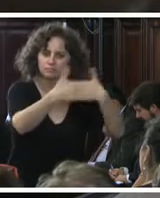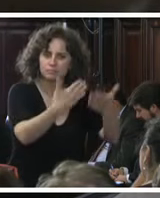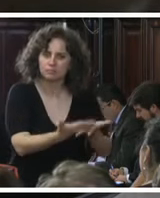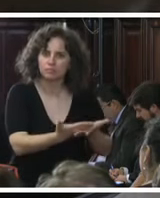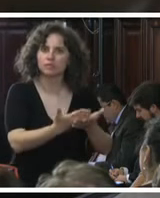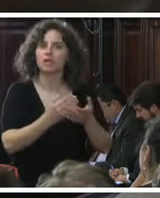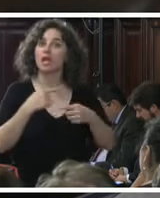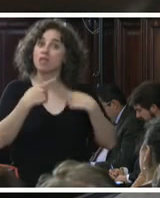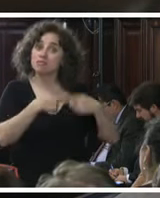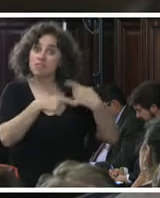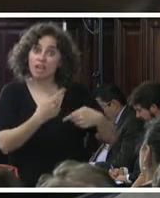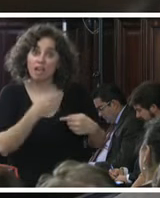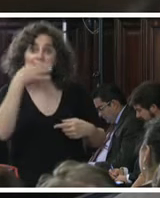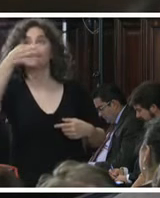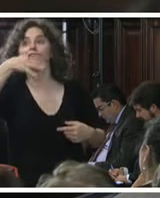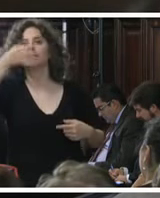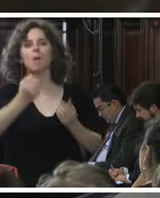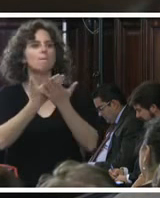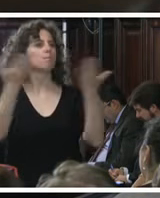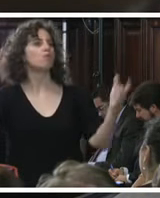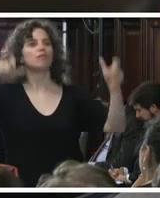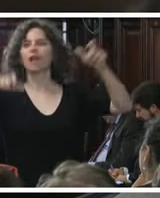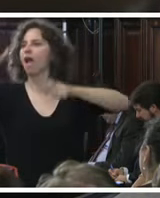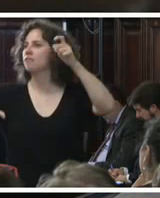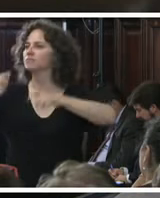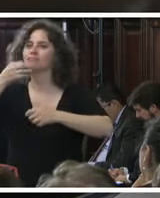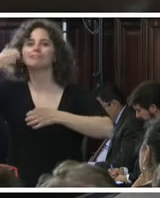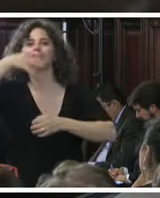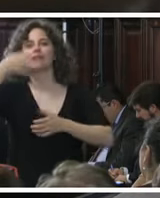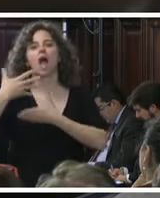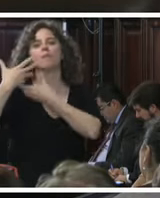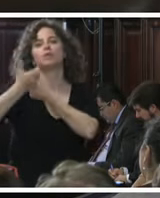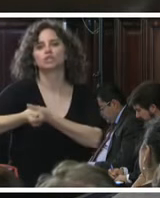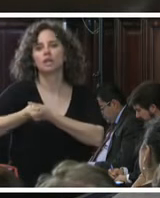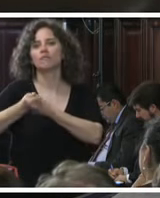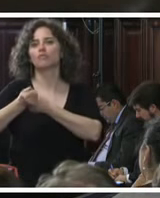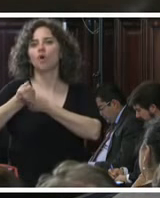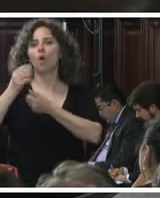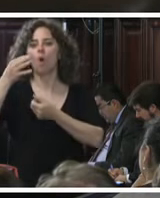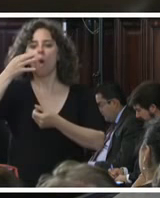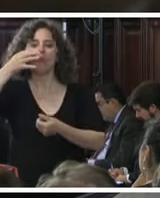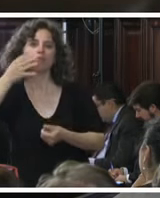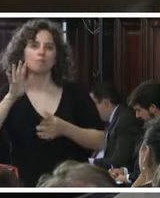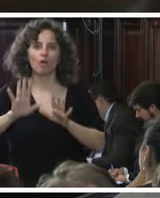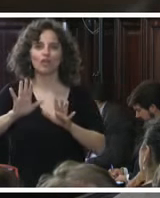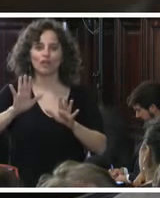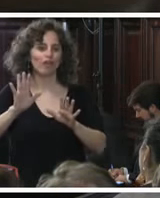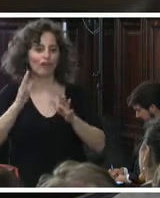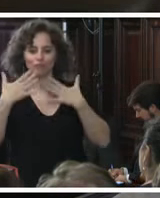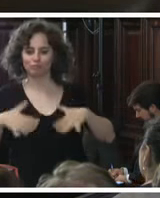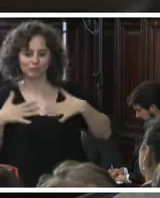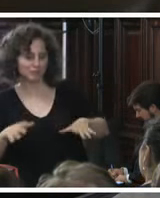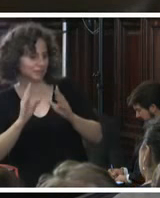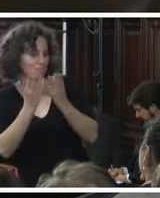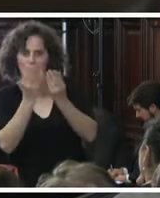haciendo declaraciones públicas apoyando una versión físicamente imposible y